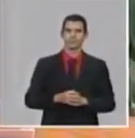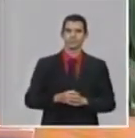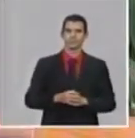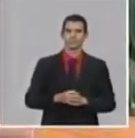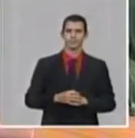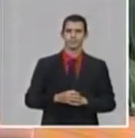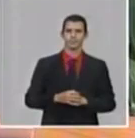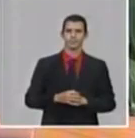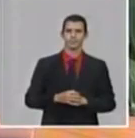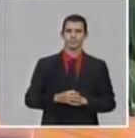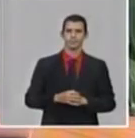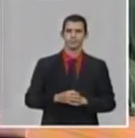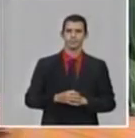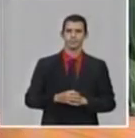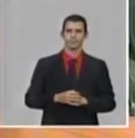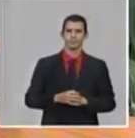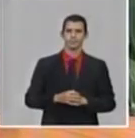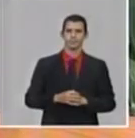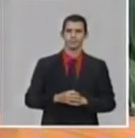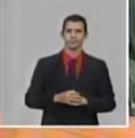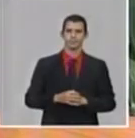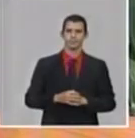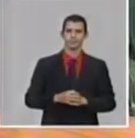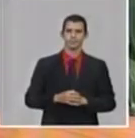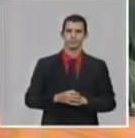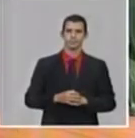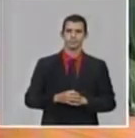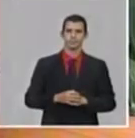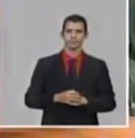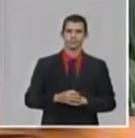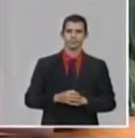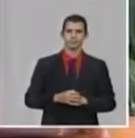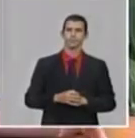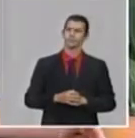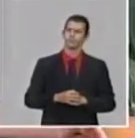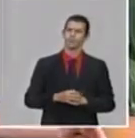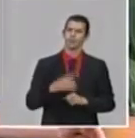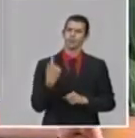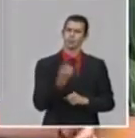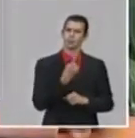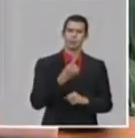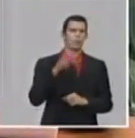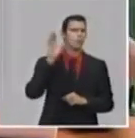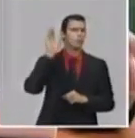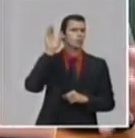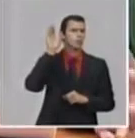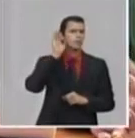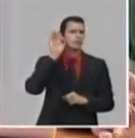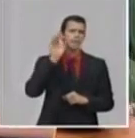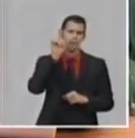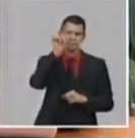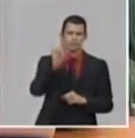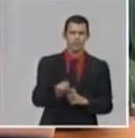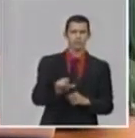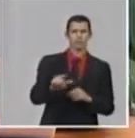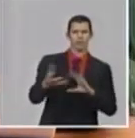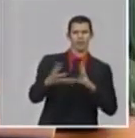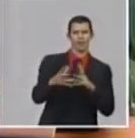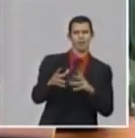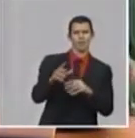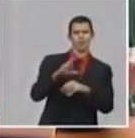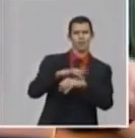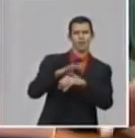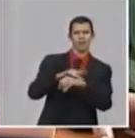y empezamos a definir aspectos que coinciden. Y este candidato terapéutico tiene potencialidades en dos